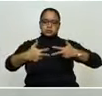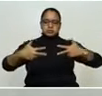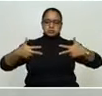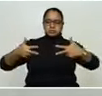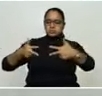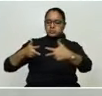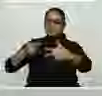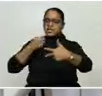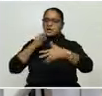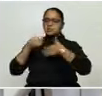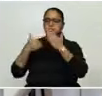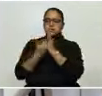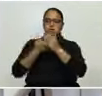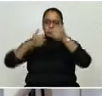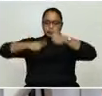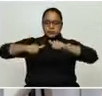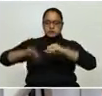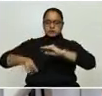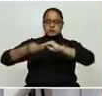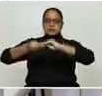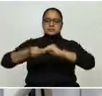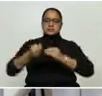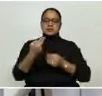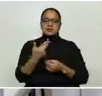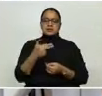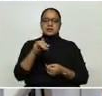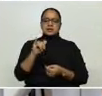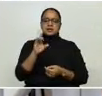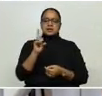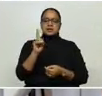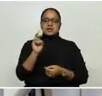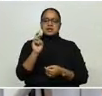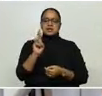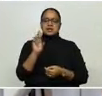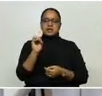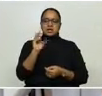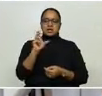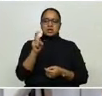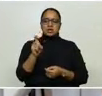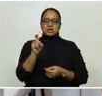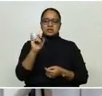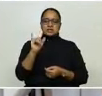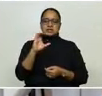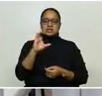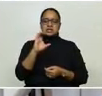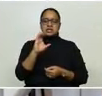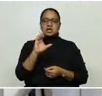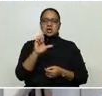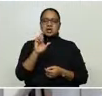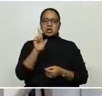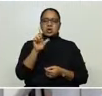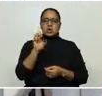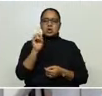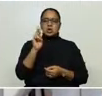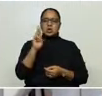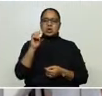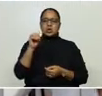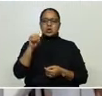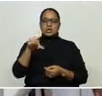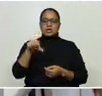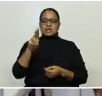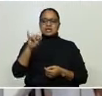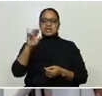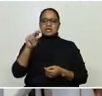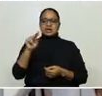usando nuestro país ya incluye hidroxicloroquina, zinc, incluye acitromicina, y también incluye lo que son los